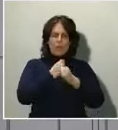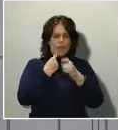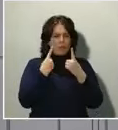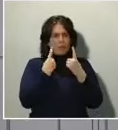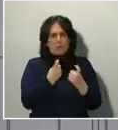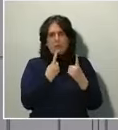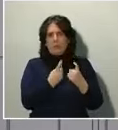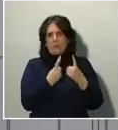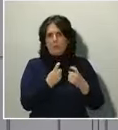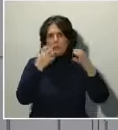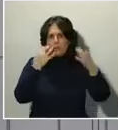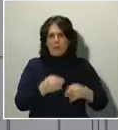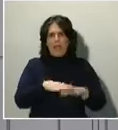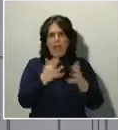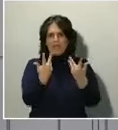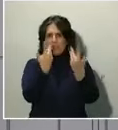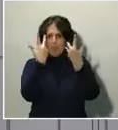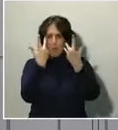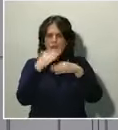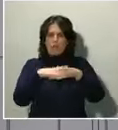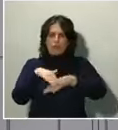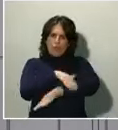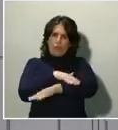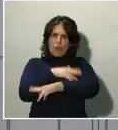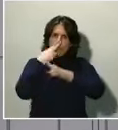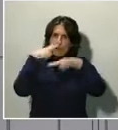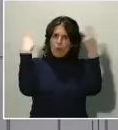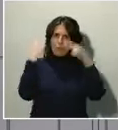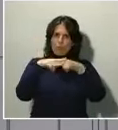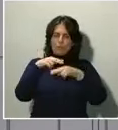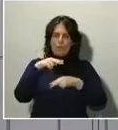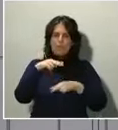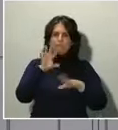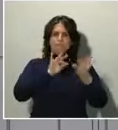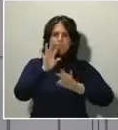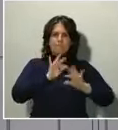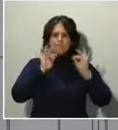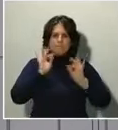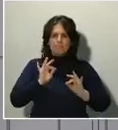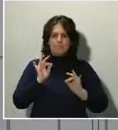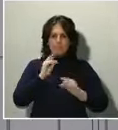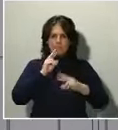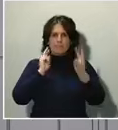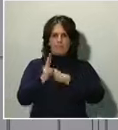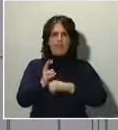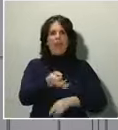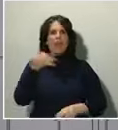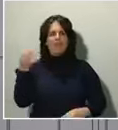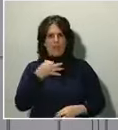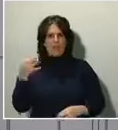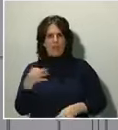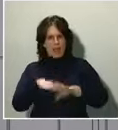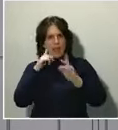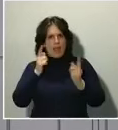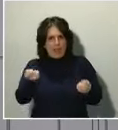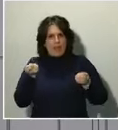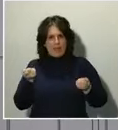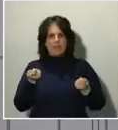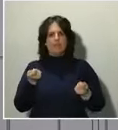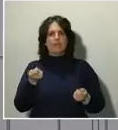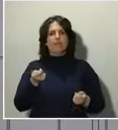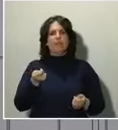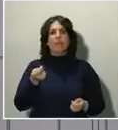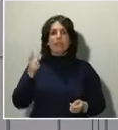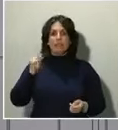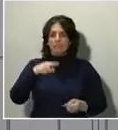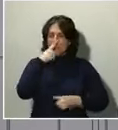asesoramiento a los poderes públicos para poder hacer frente de manera eficaz a la contención de esta pandemia, sino también algo muy importante que se está viendo en muchas